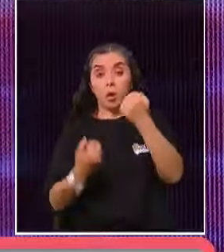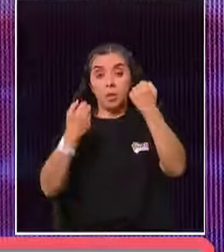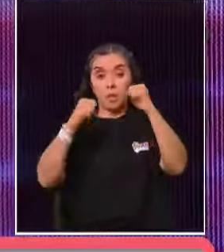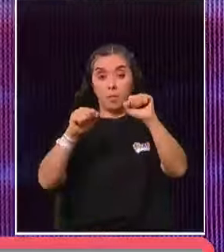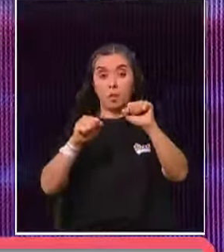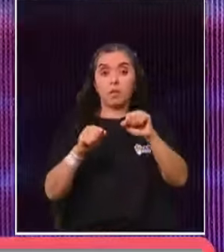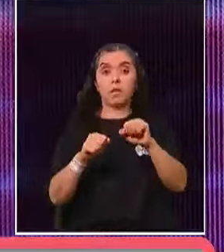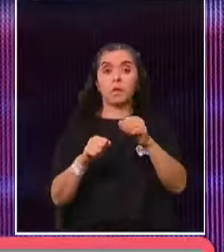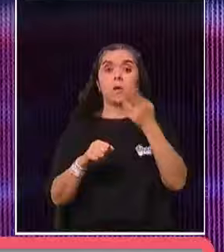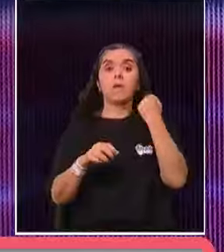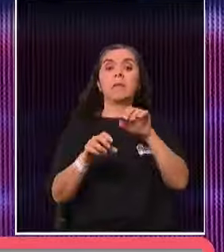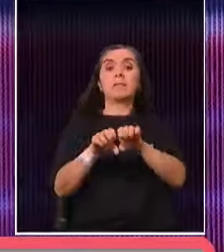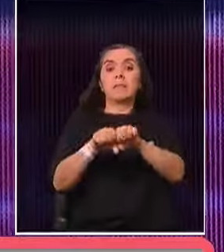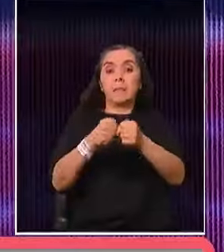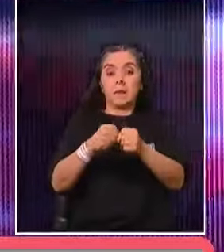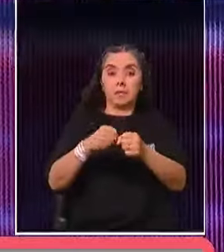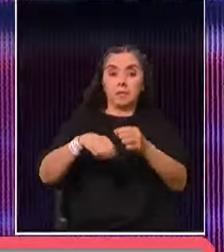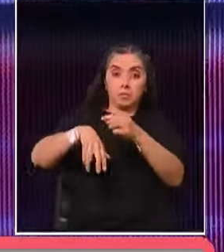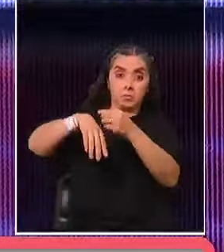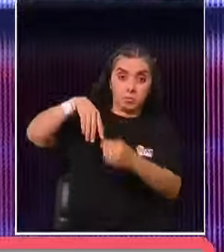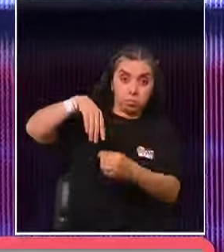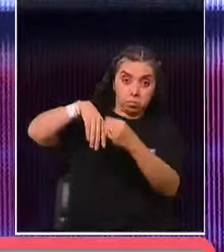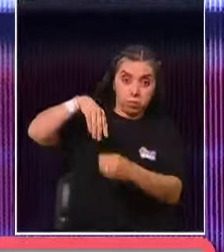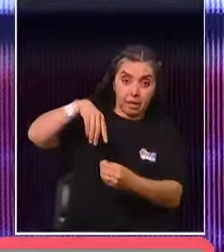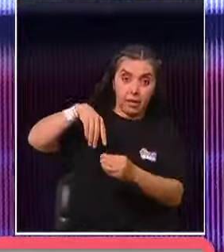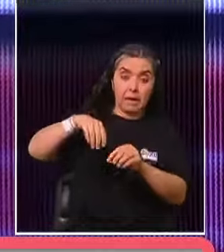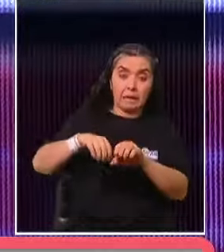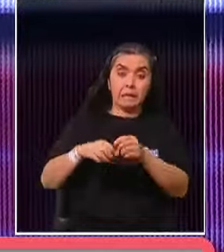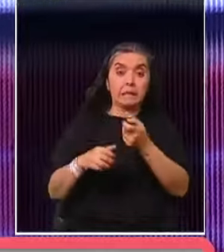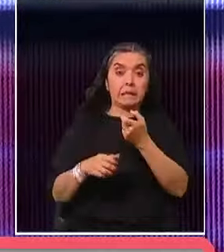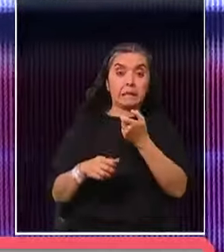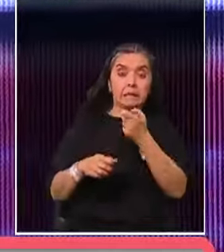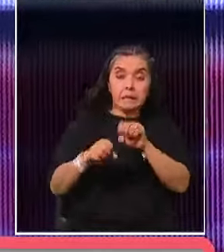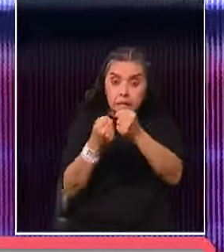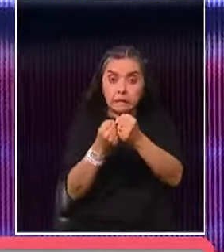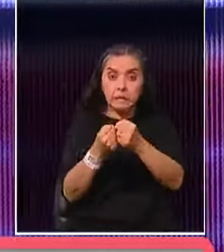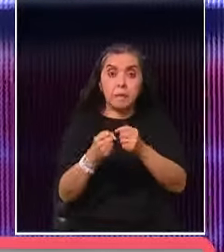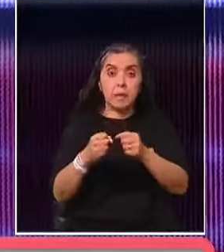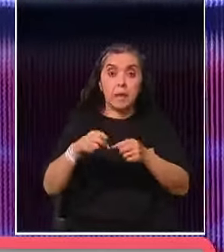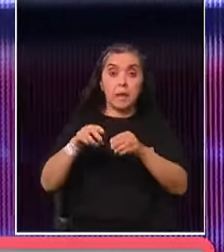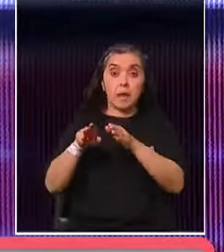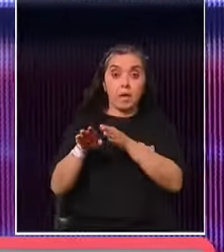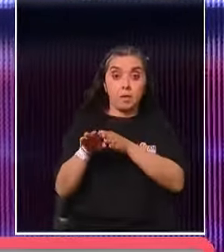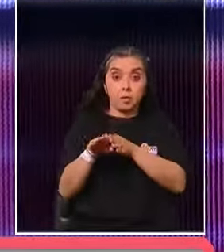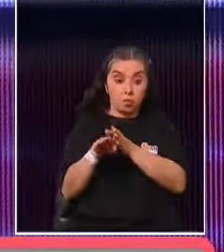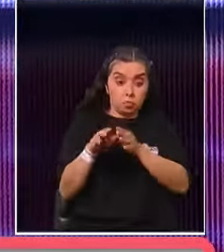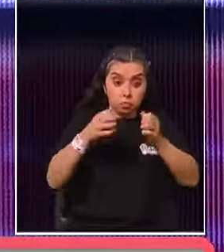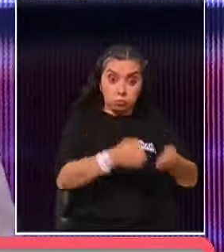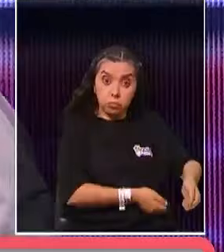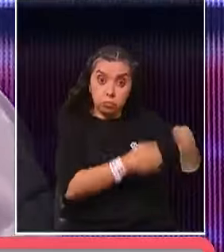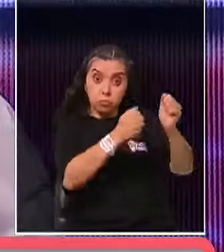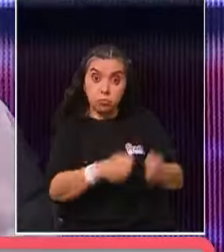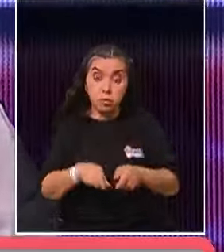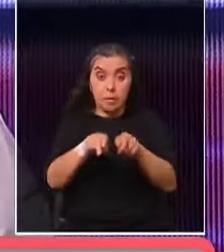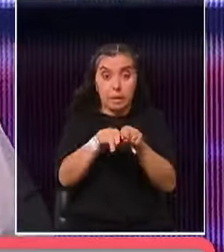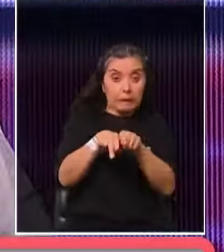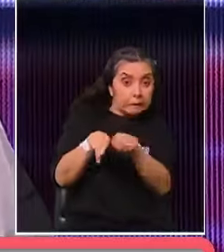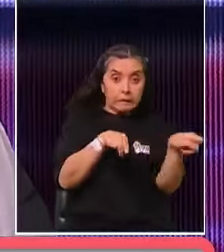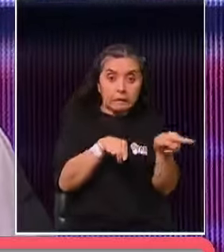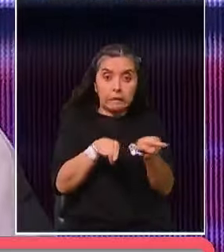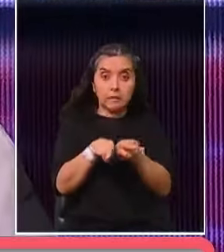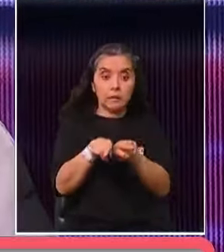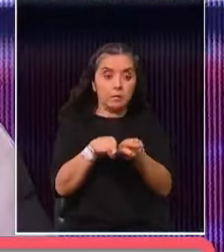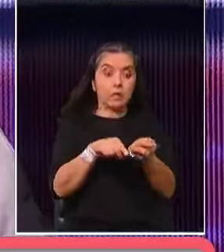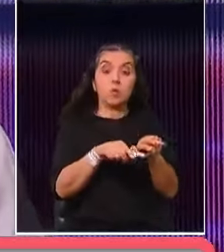se me rompió una vez en prótesis en Estados Unidos. Yo seguía esquiando, mi pierna siguió esquiando para el otro lado, y me tocó repararla allá.